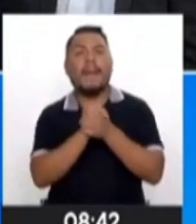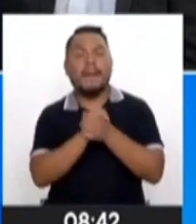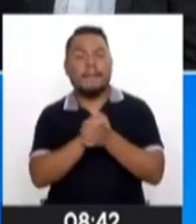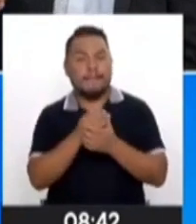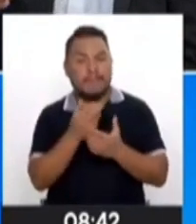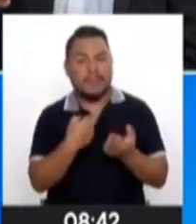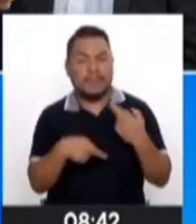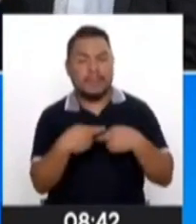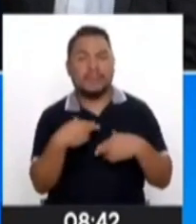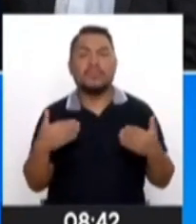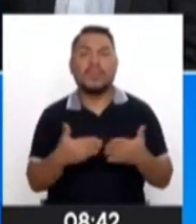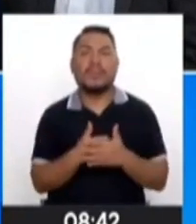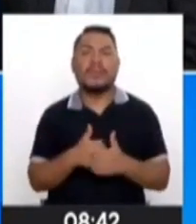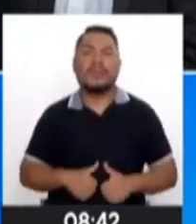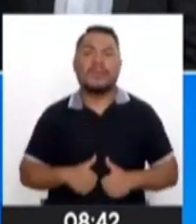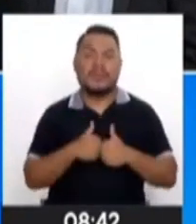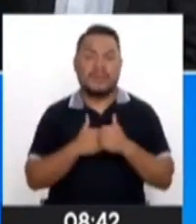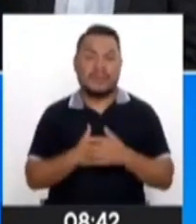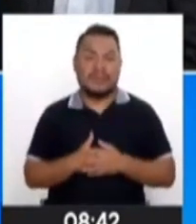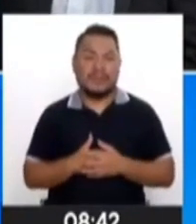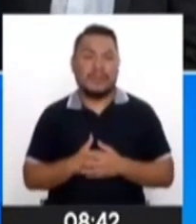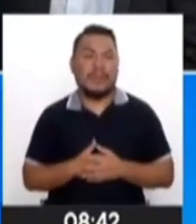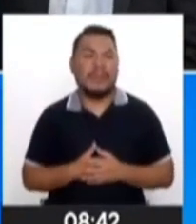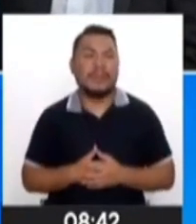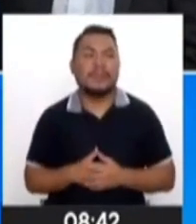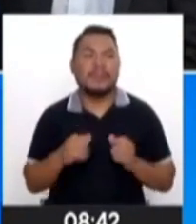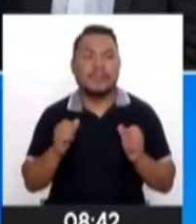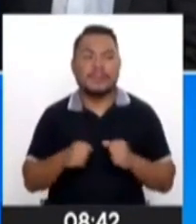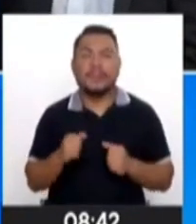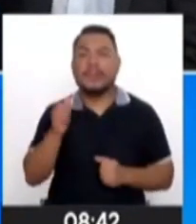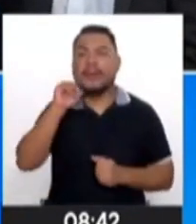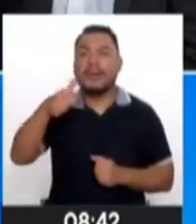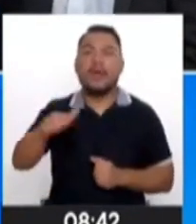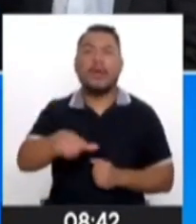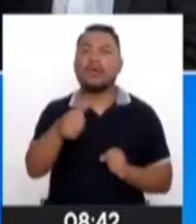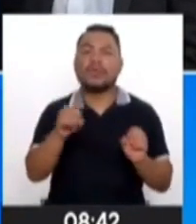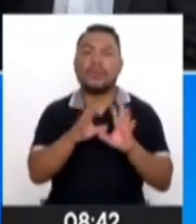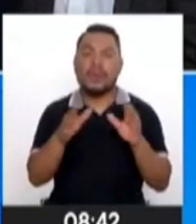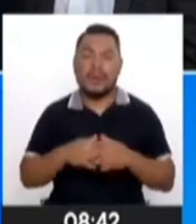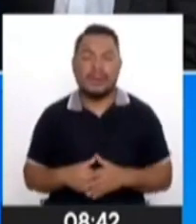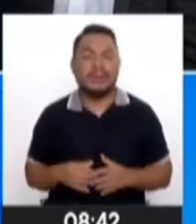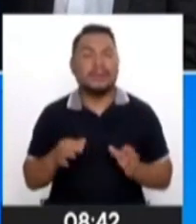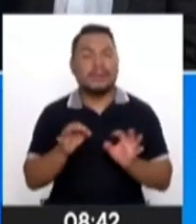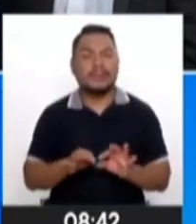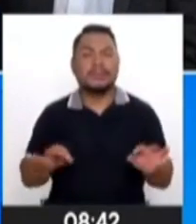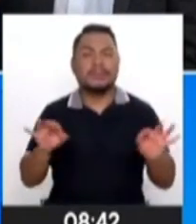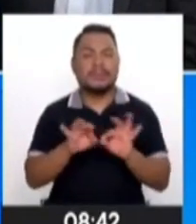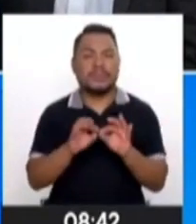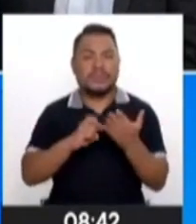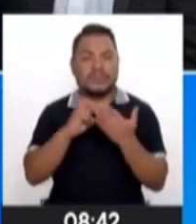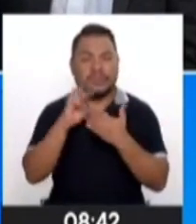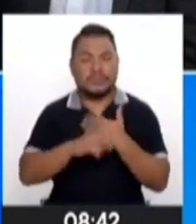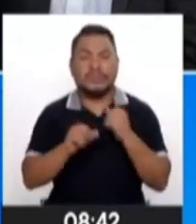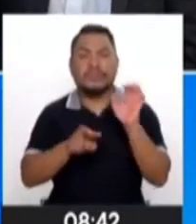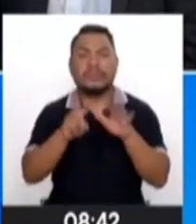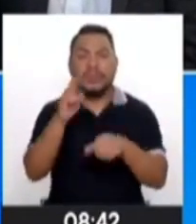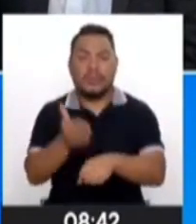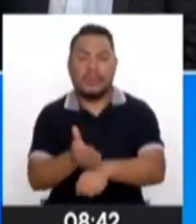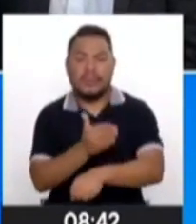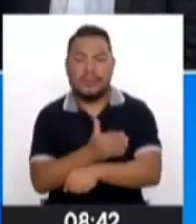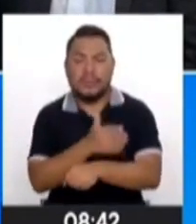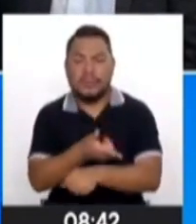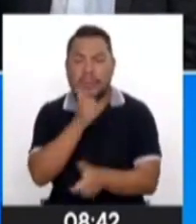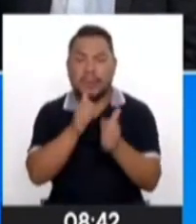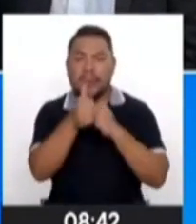tengo una nueva vida. Una lucha constante. Así es, será otro día. Ese es muy importante en este programa de los 12 pasos de Alcohólicos